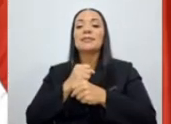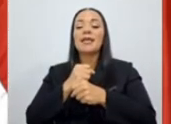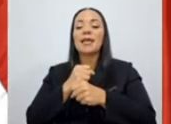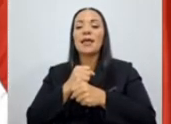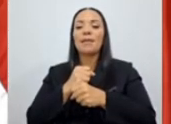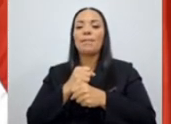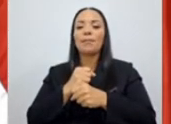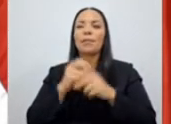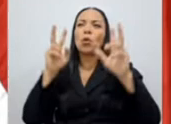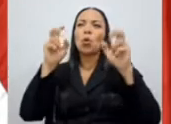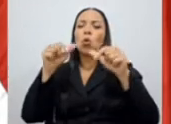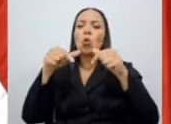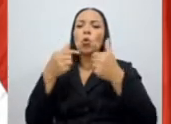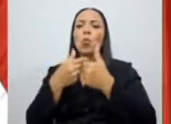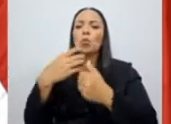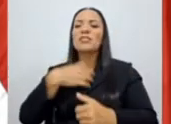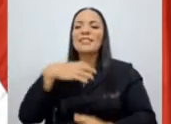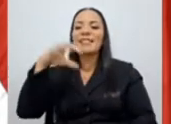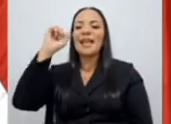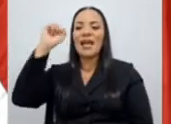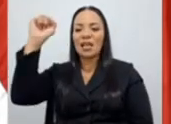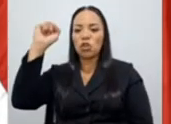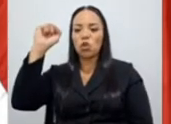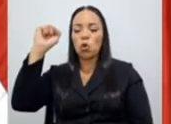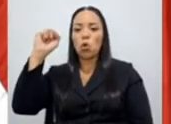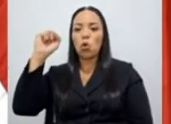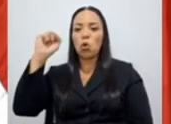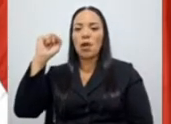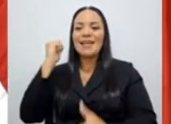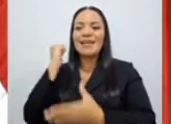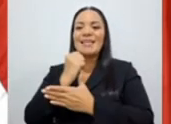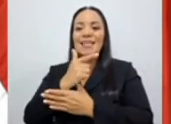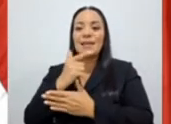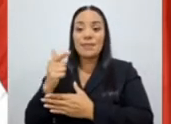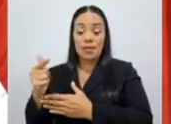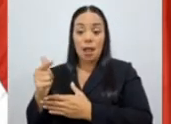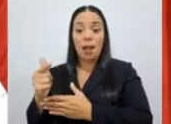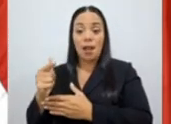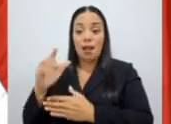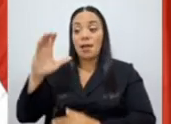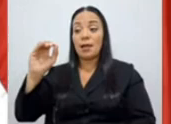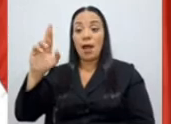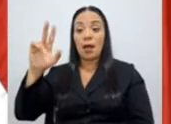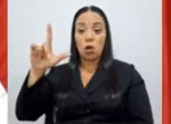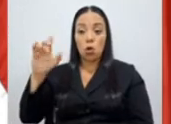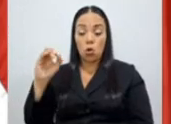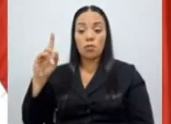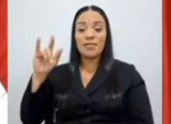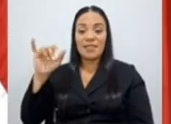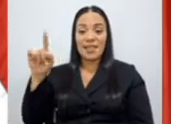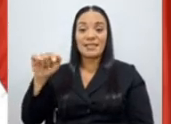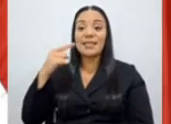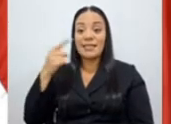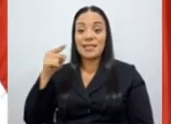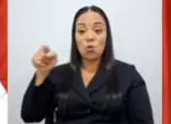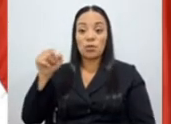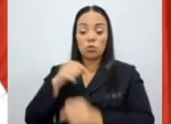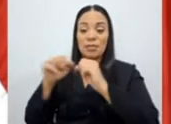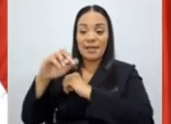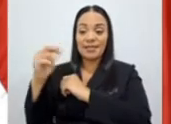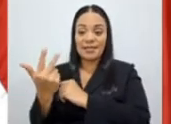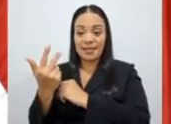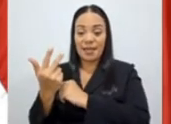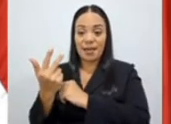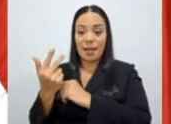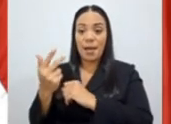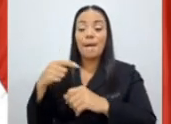sindicato criminal, eso es que hizo don Carlos Díaz en su argumentación ante la sala tercera, para cerrar